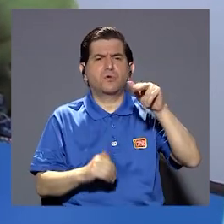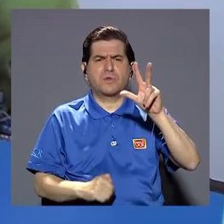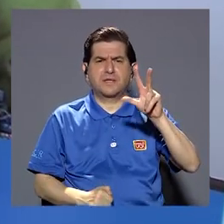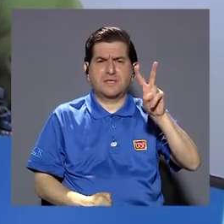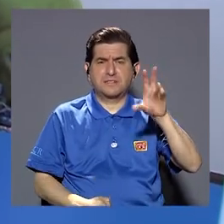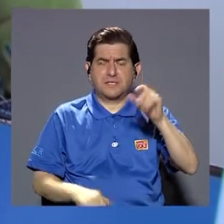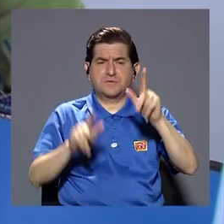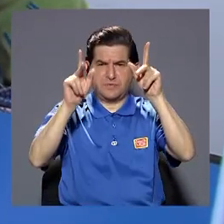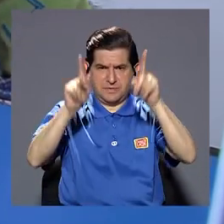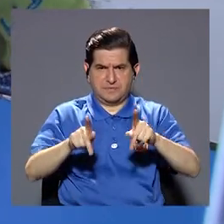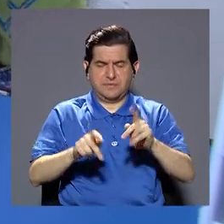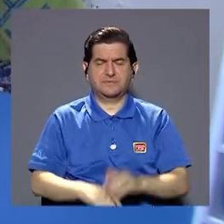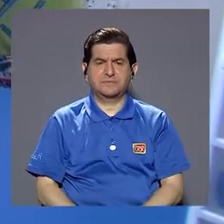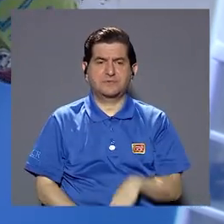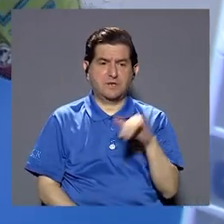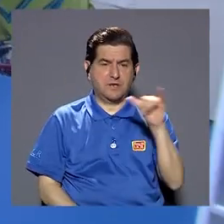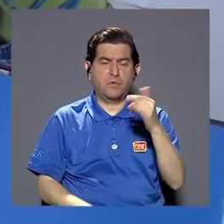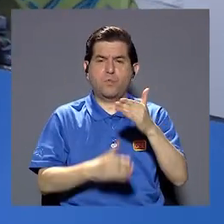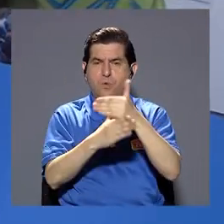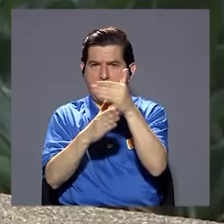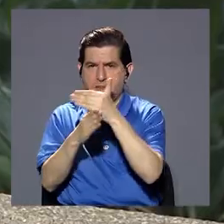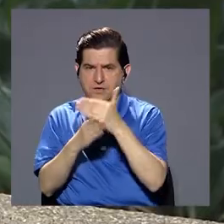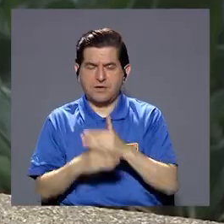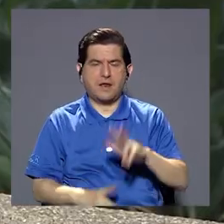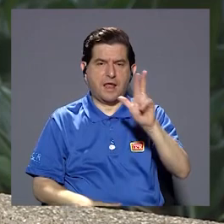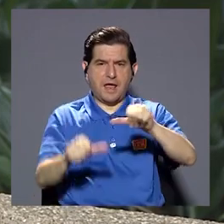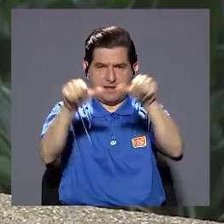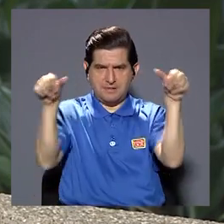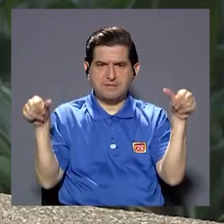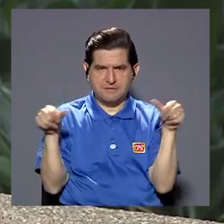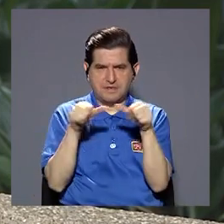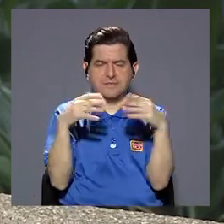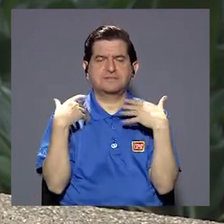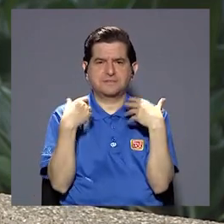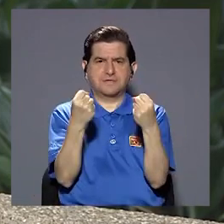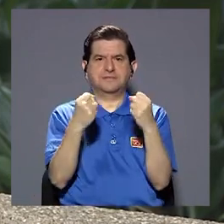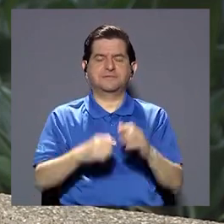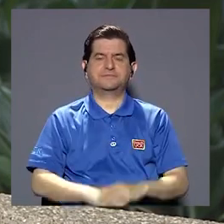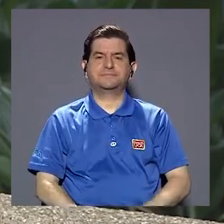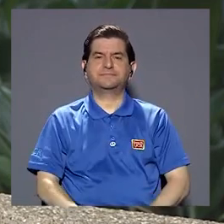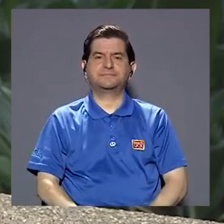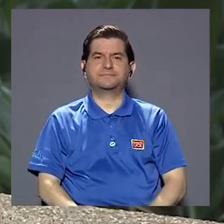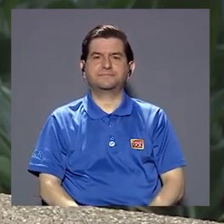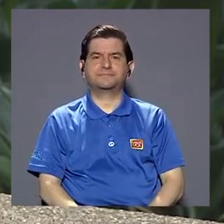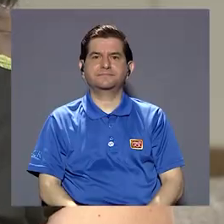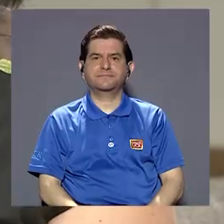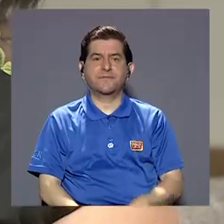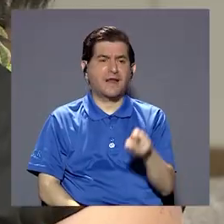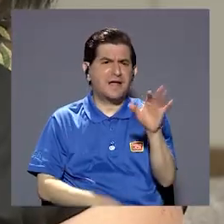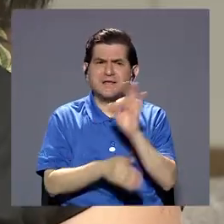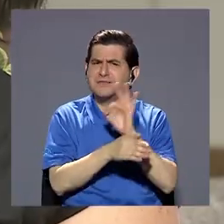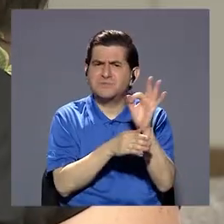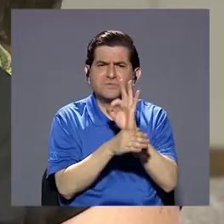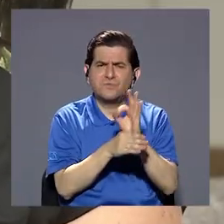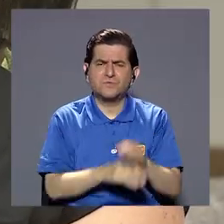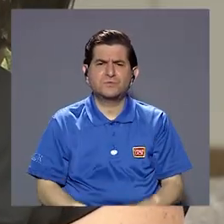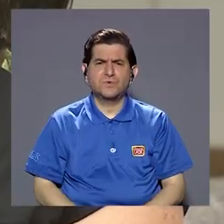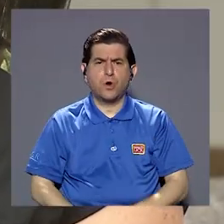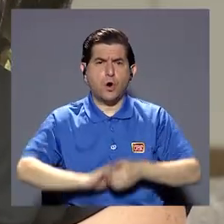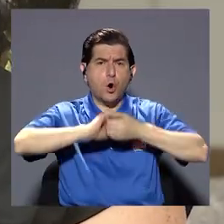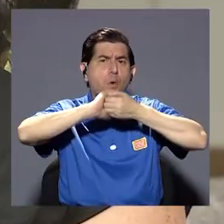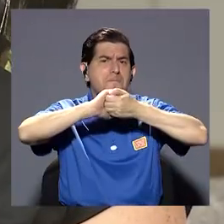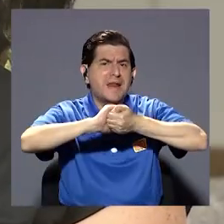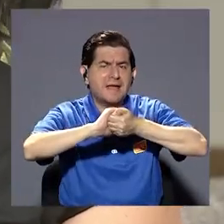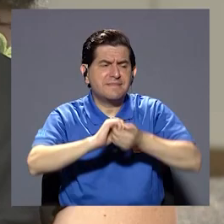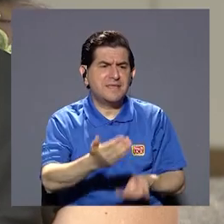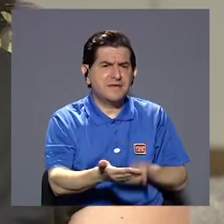320 colaboradores que igualmente estamos distribuidos en las tres áreas de salud en las ok y esto funciona digamos la